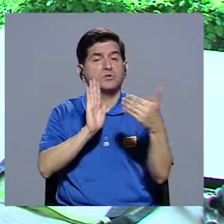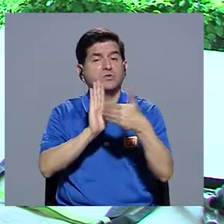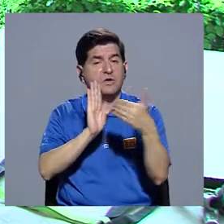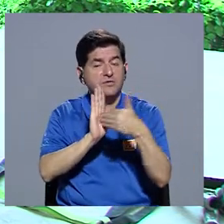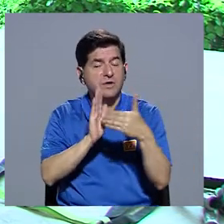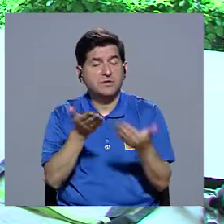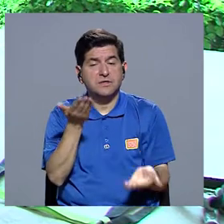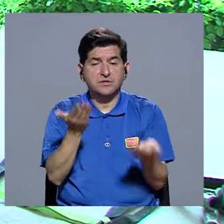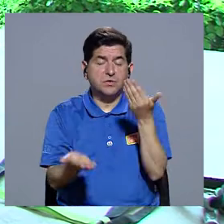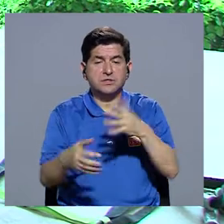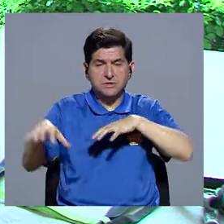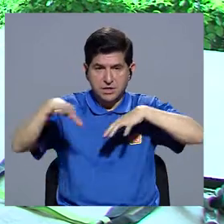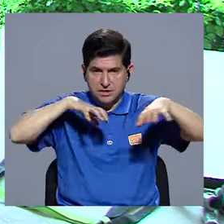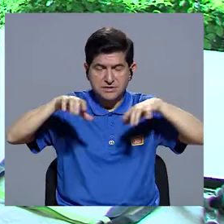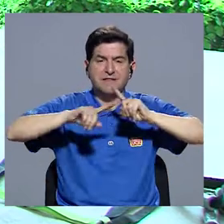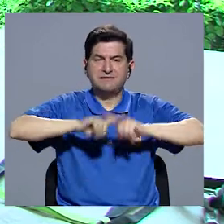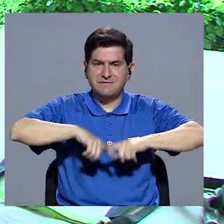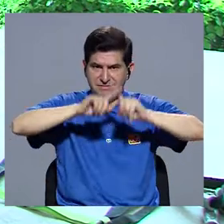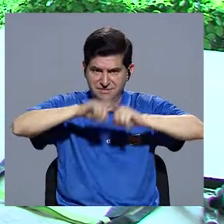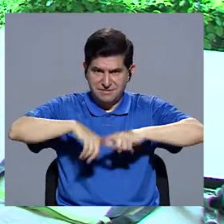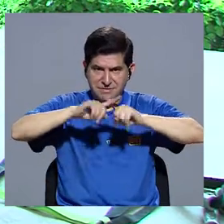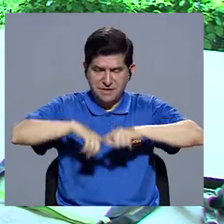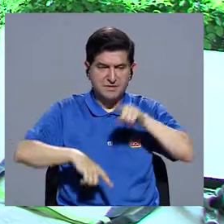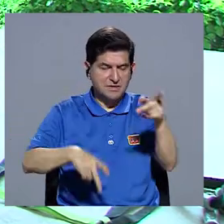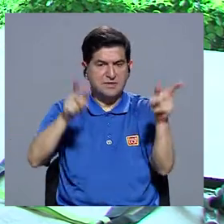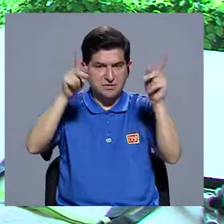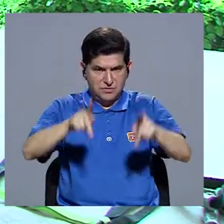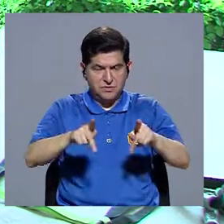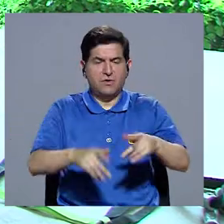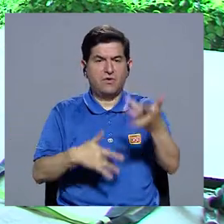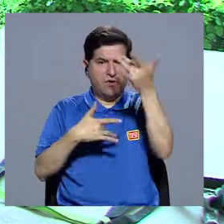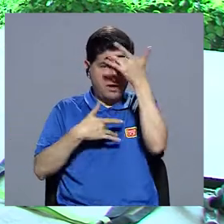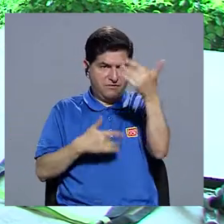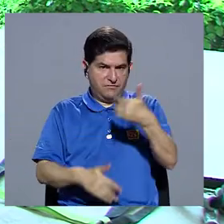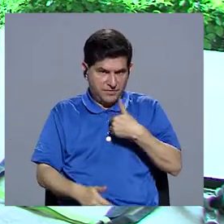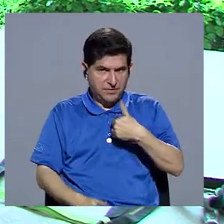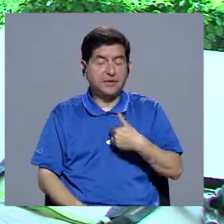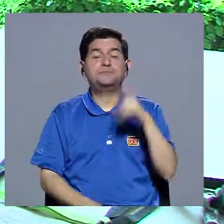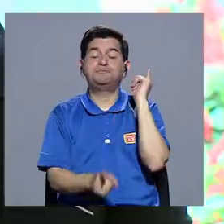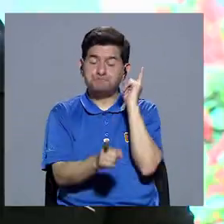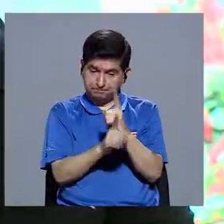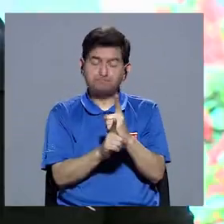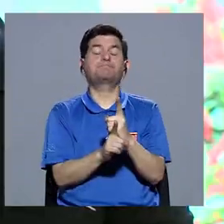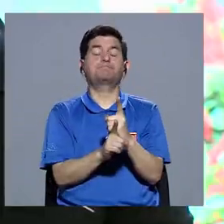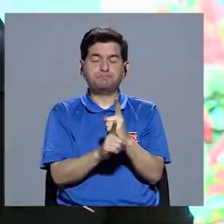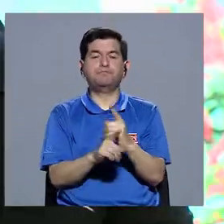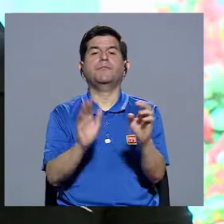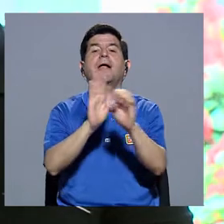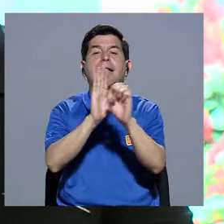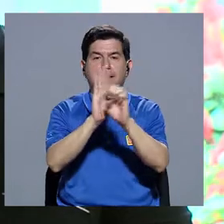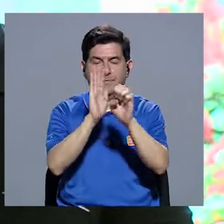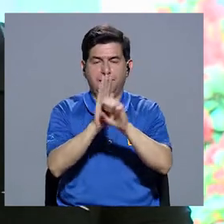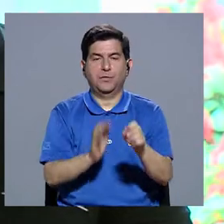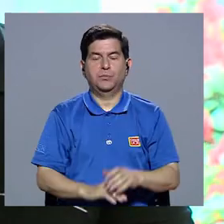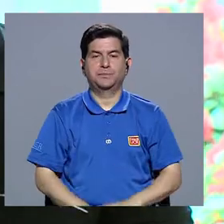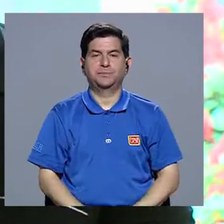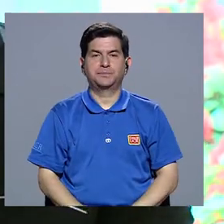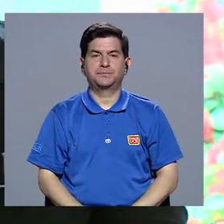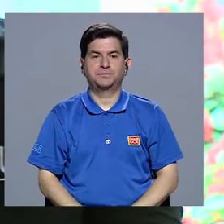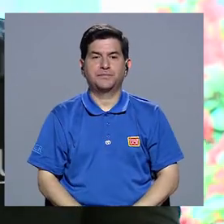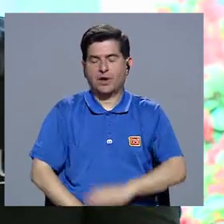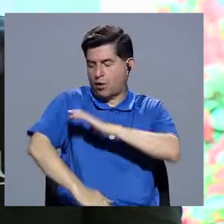más con un movimiento u otro, dependiendo de estas enfermedades que tenga. Es correcto. Por ejemplo, sí, la